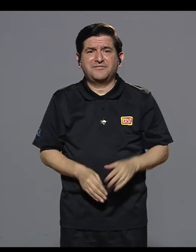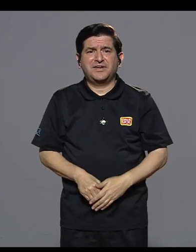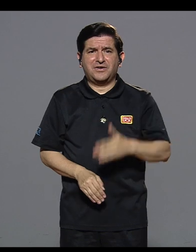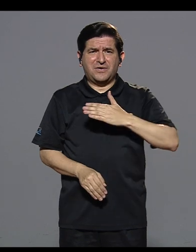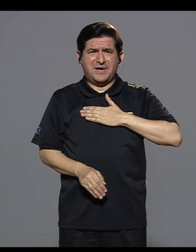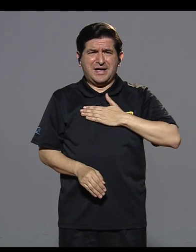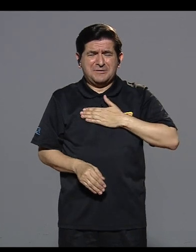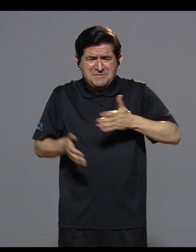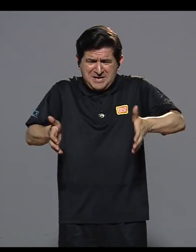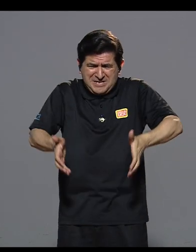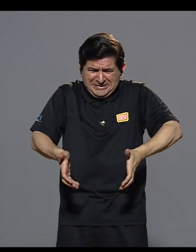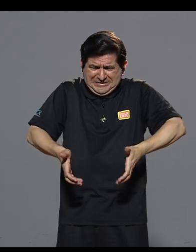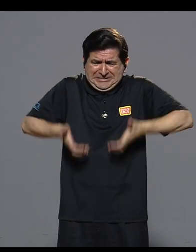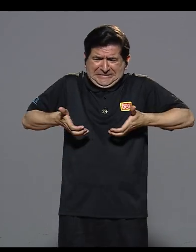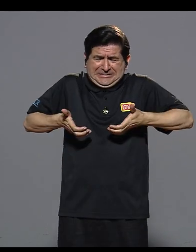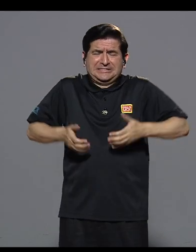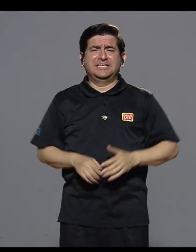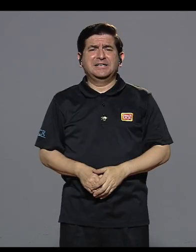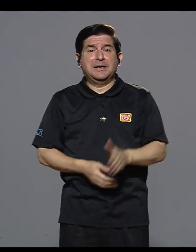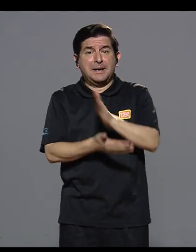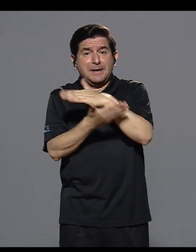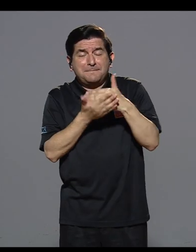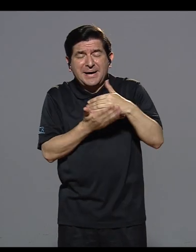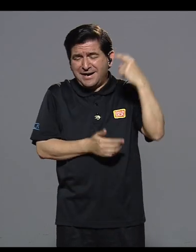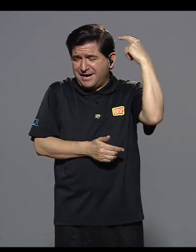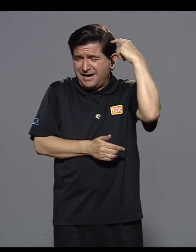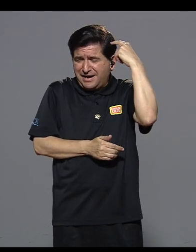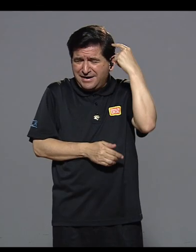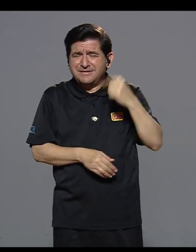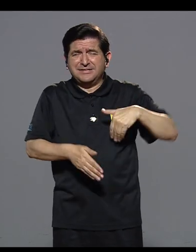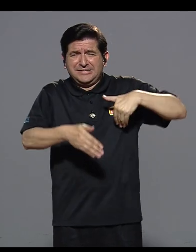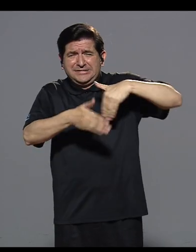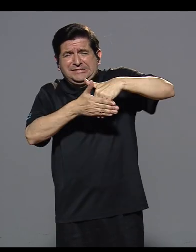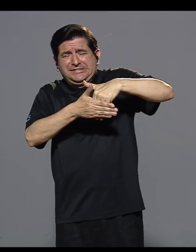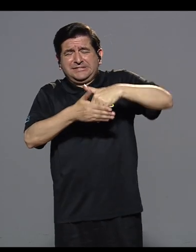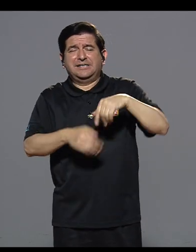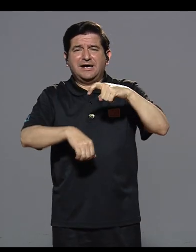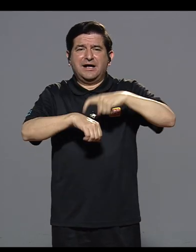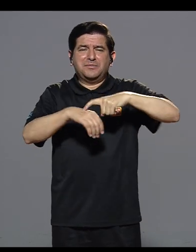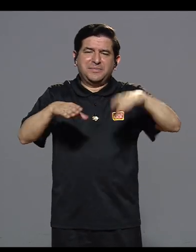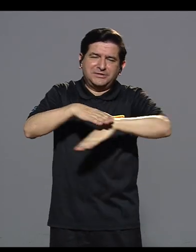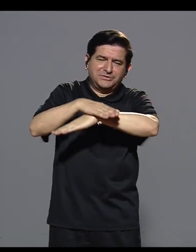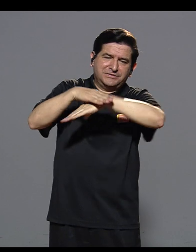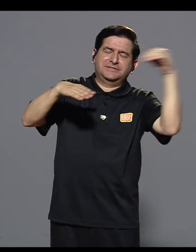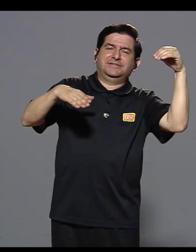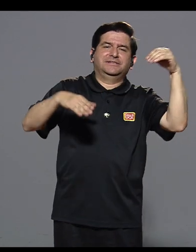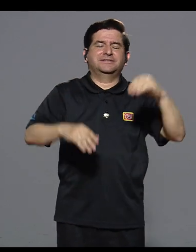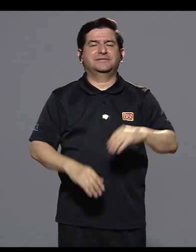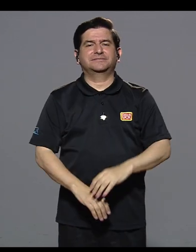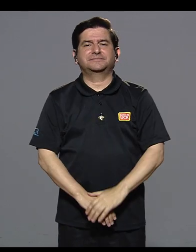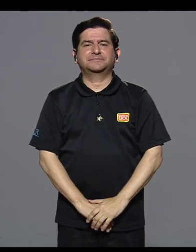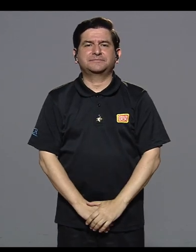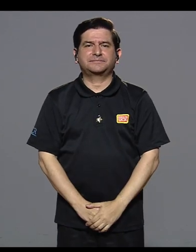Y eso hizo que tuvieran que sacármelo con forzos y lo obstruyeran una parte del cerebro a la hora de sacarlo.